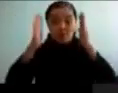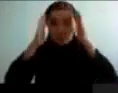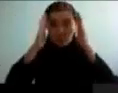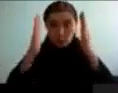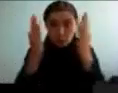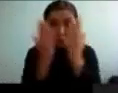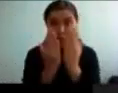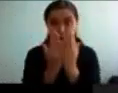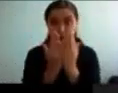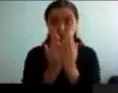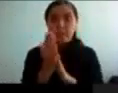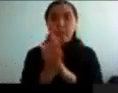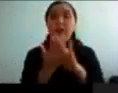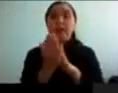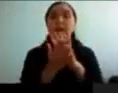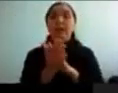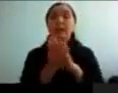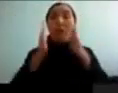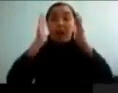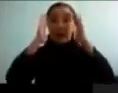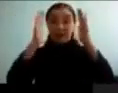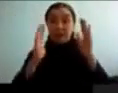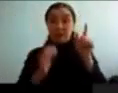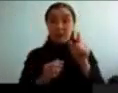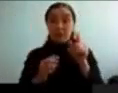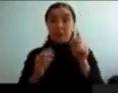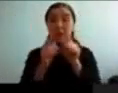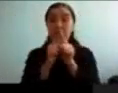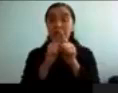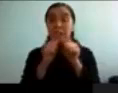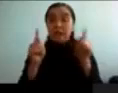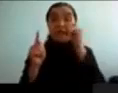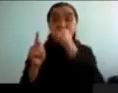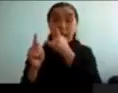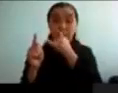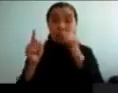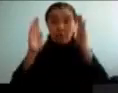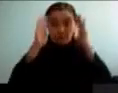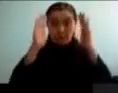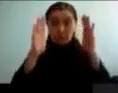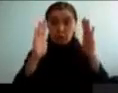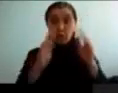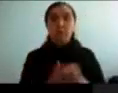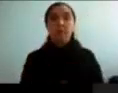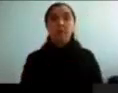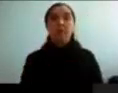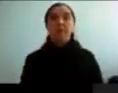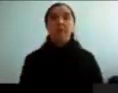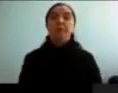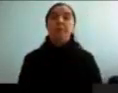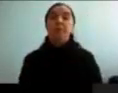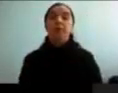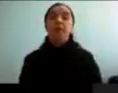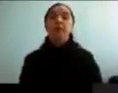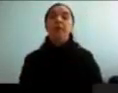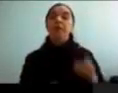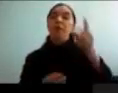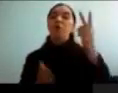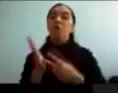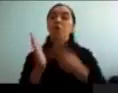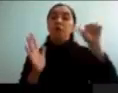un muy buen marcador, de la atención, son estos pequeños lapsos, de la atención. Hay un artículo muy bonito, que apareció en el año 2006,